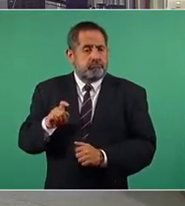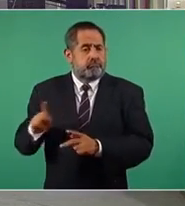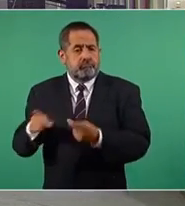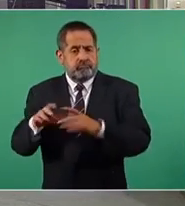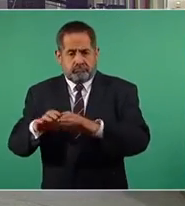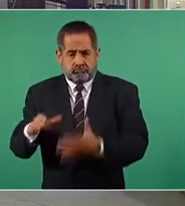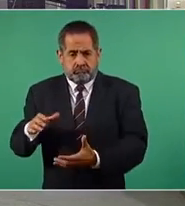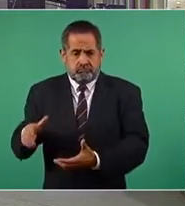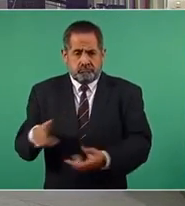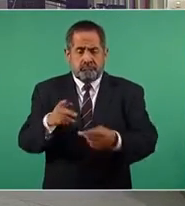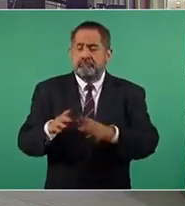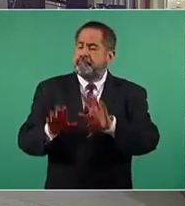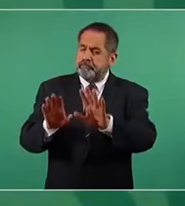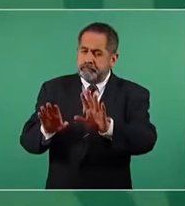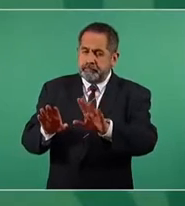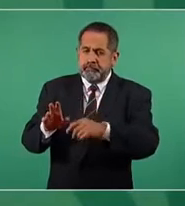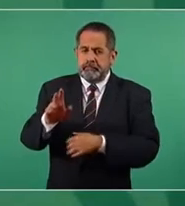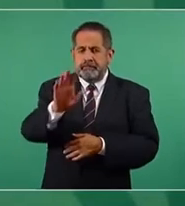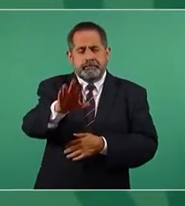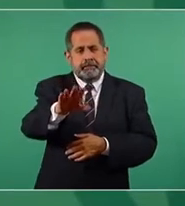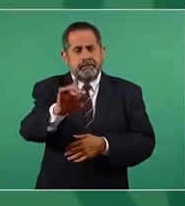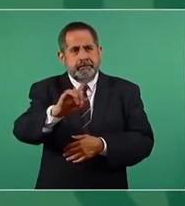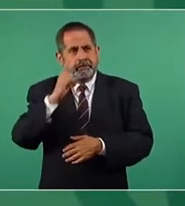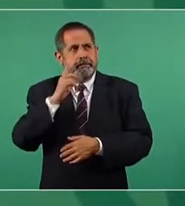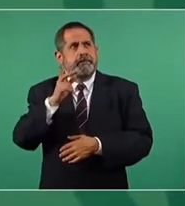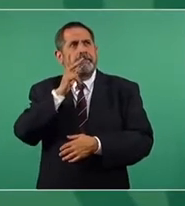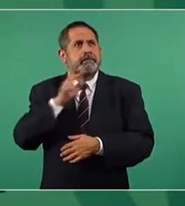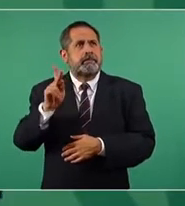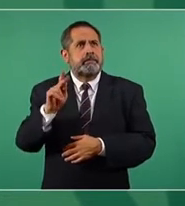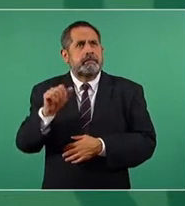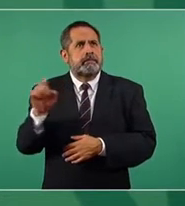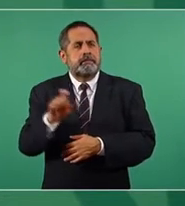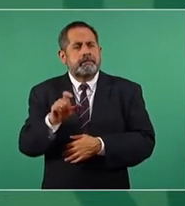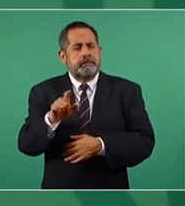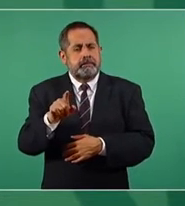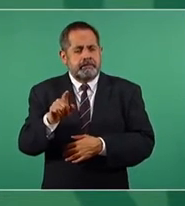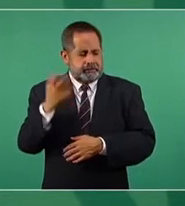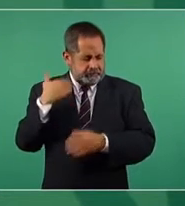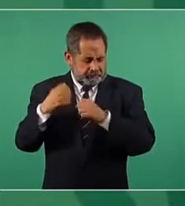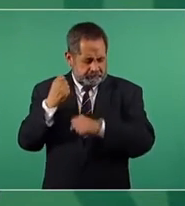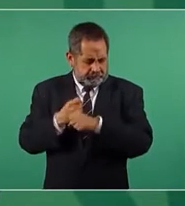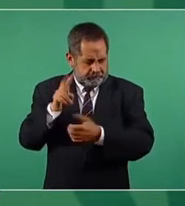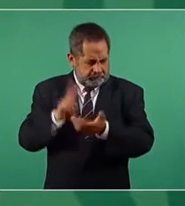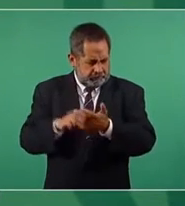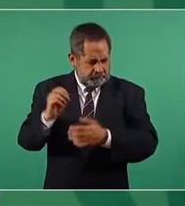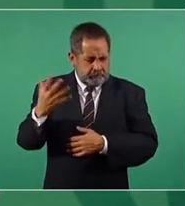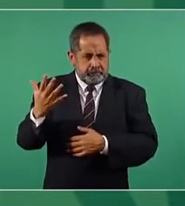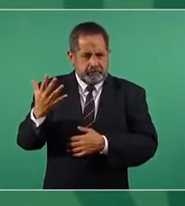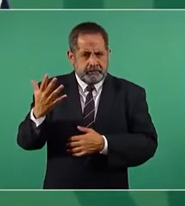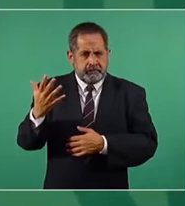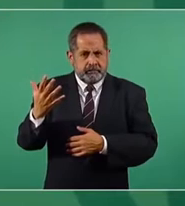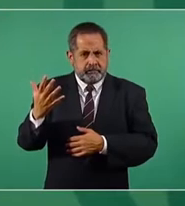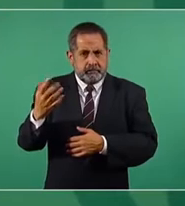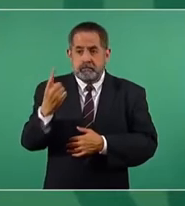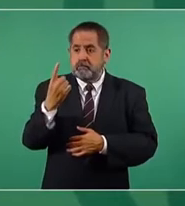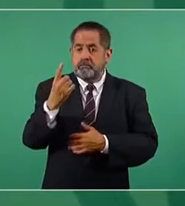Solo Pemex hasta el 2005 era